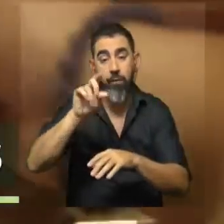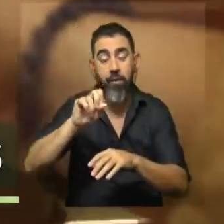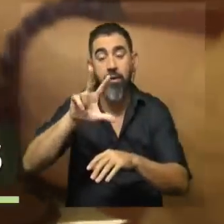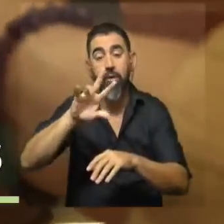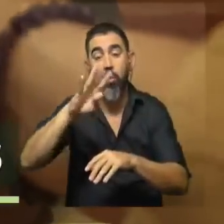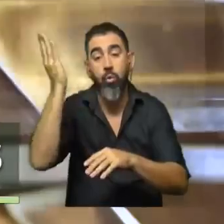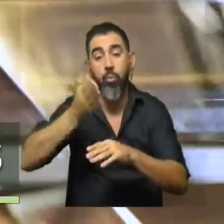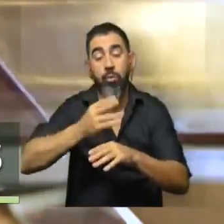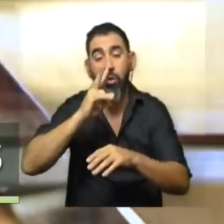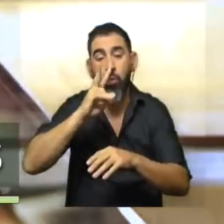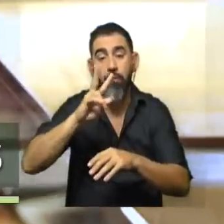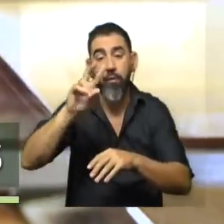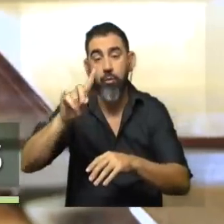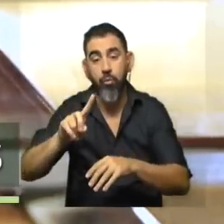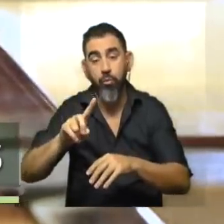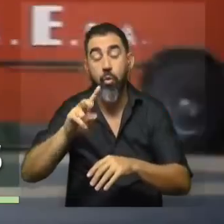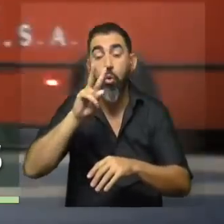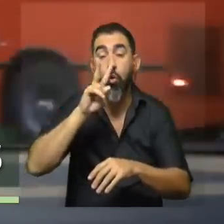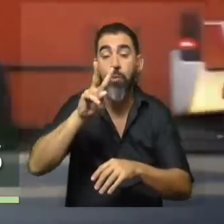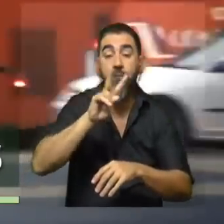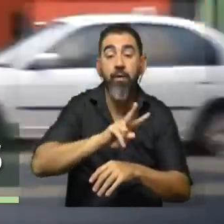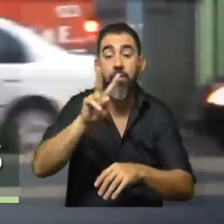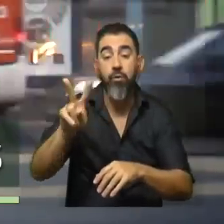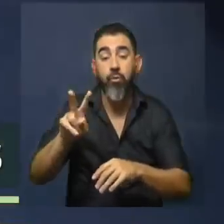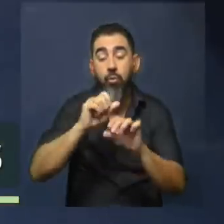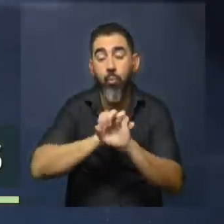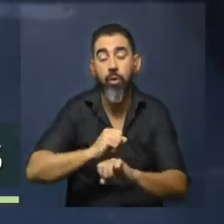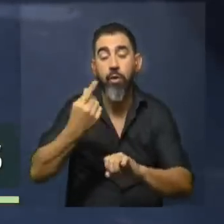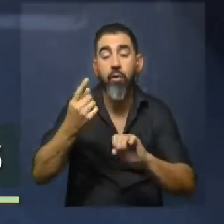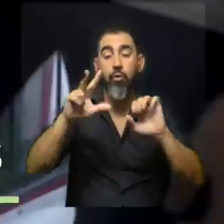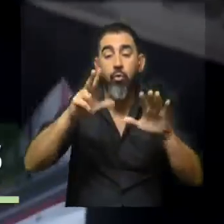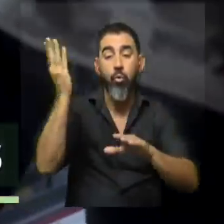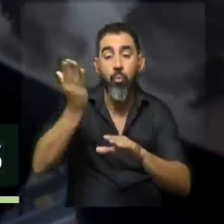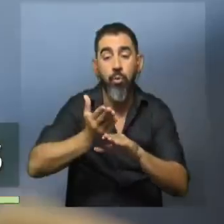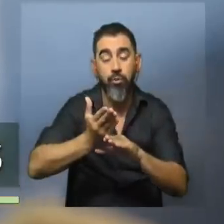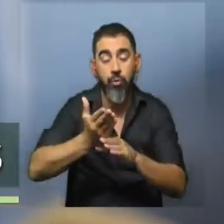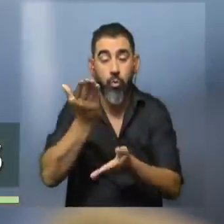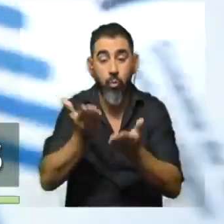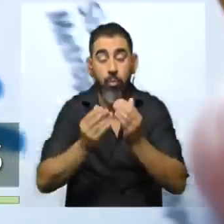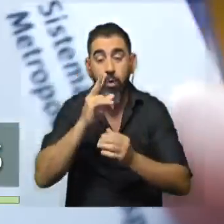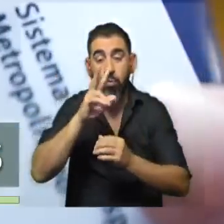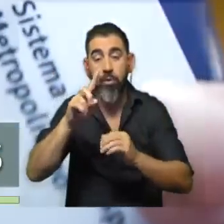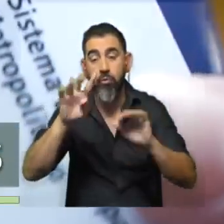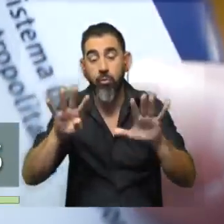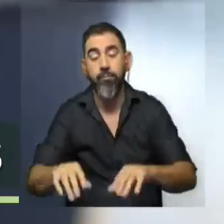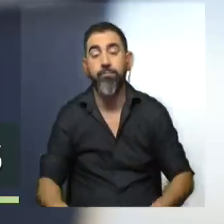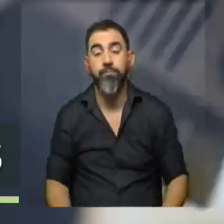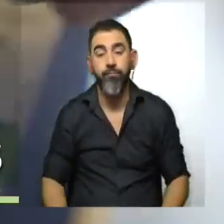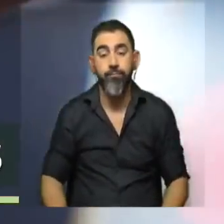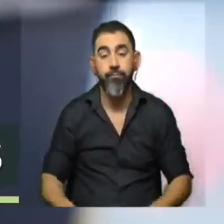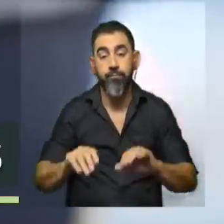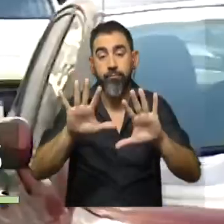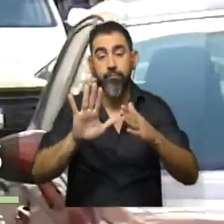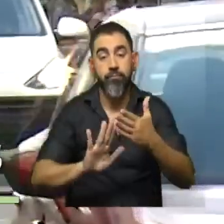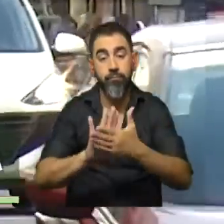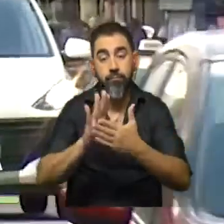% en 2021 y que en 2022 se estima que será de 18% respecto de 2019. Está previsto que a las 10 de la